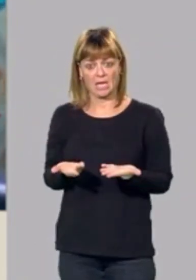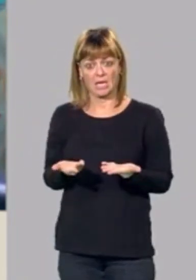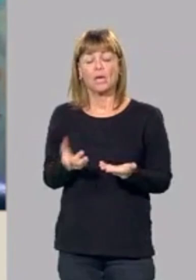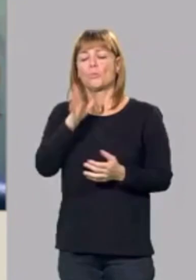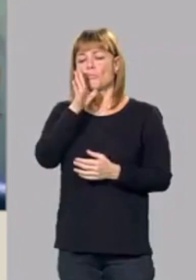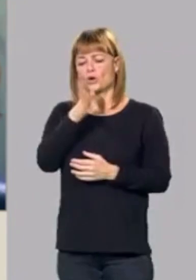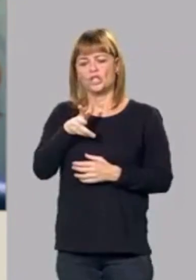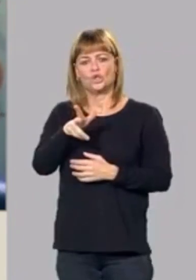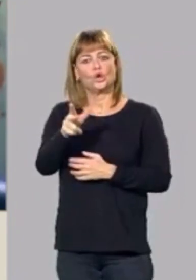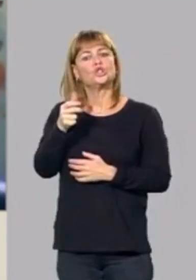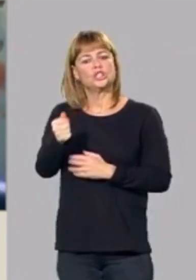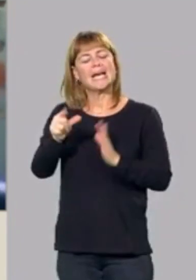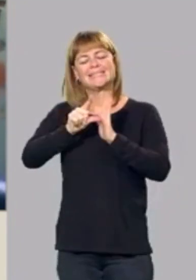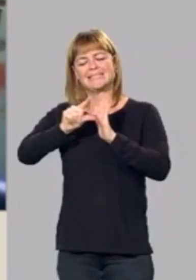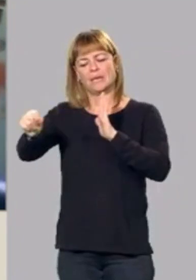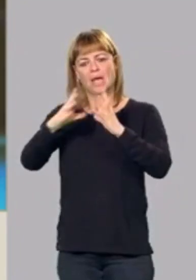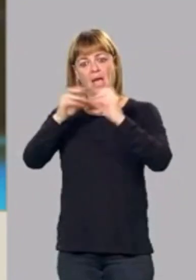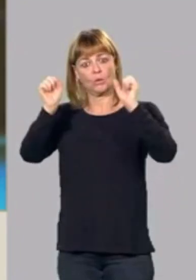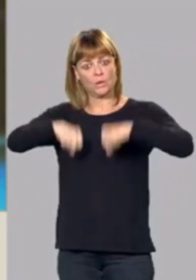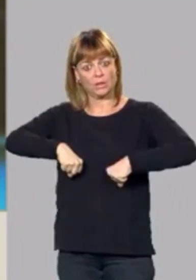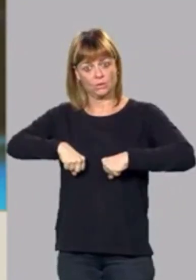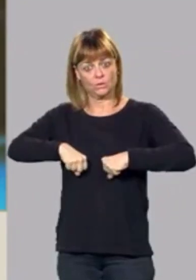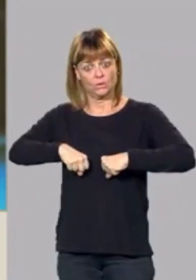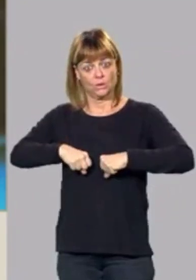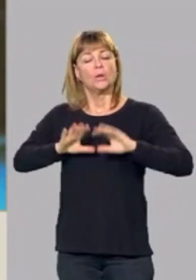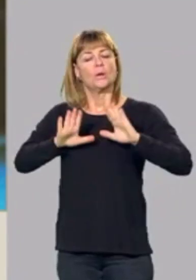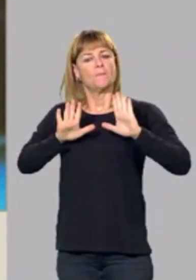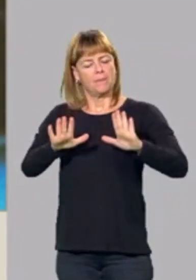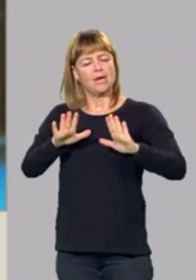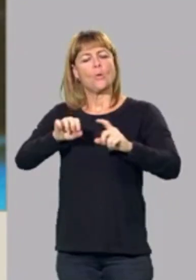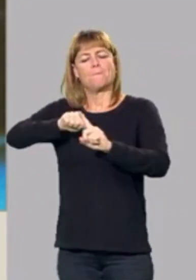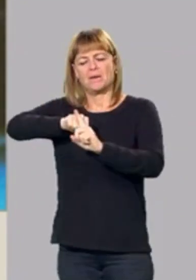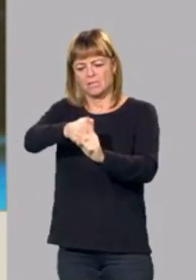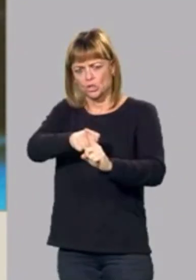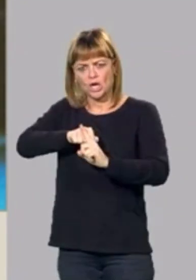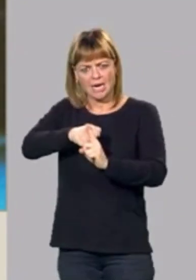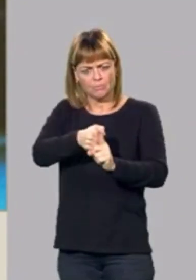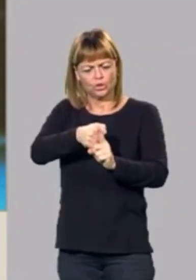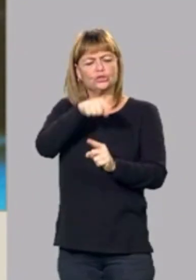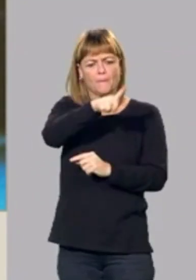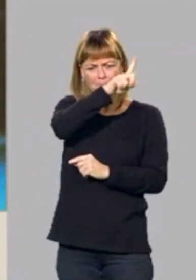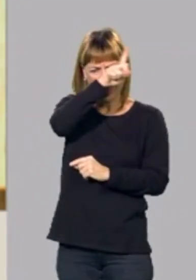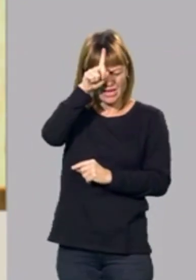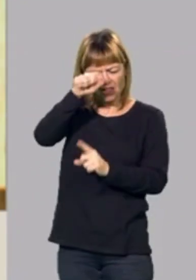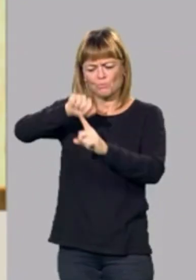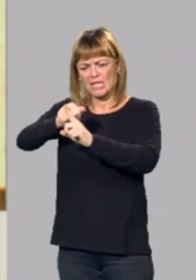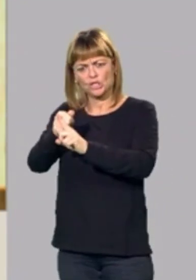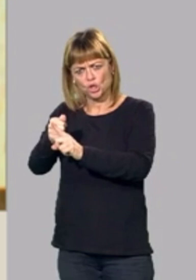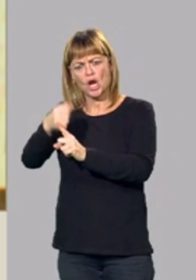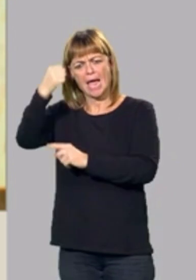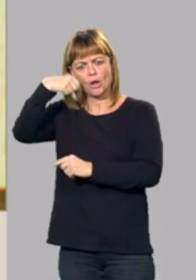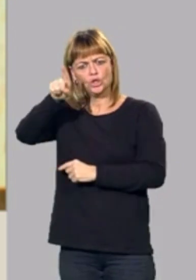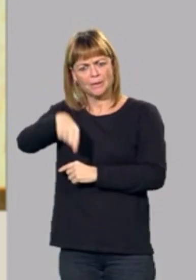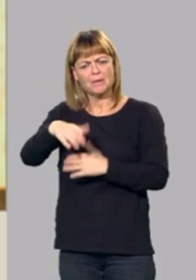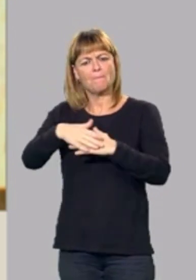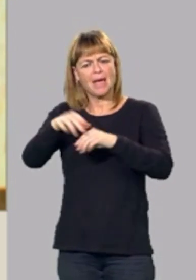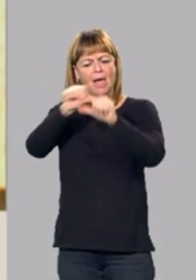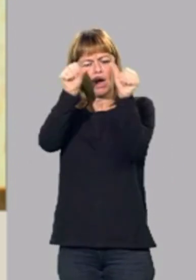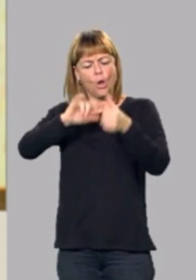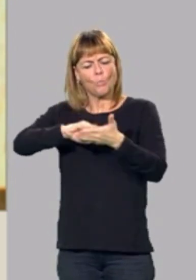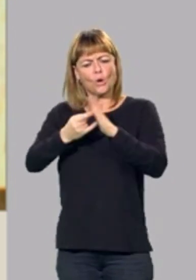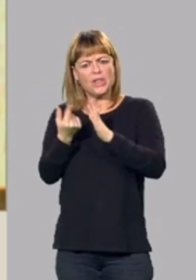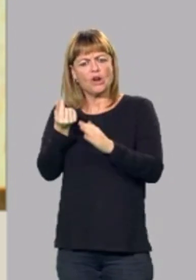se fue de ese acuerdo. Pero desde luego presionaremos, tanto en Madrid como en Aragón, para que ese modelo de